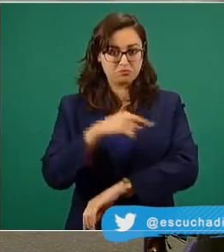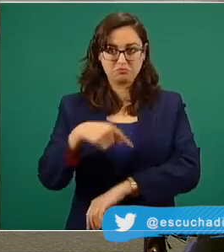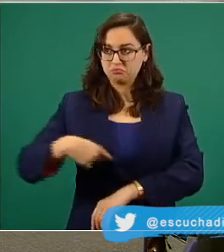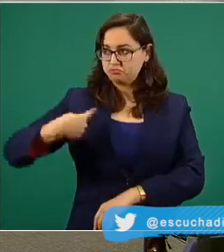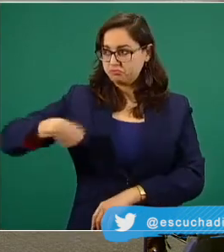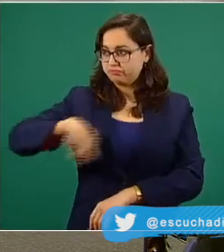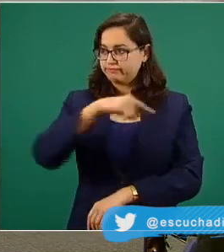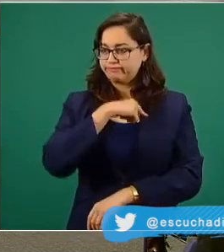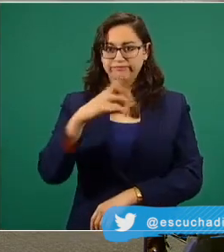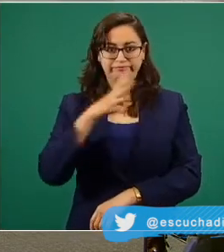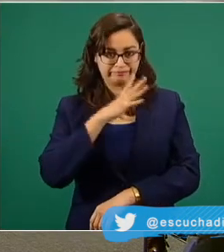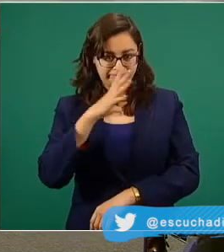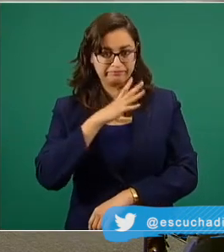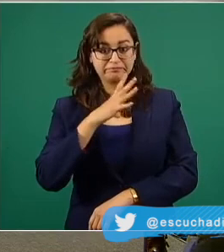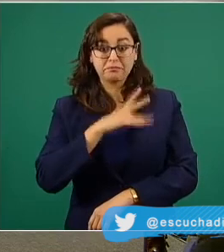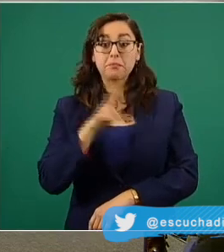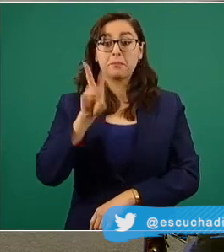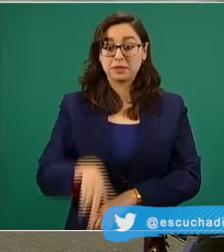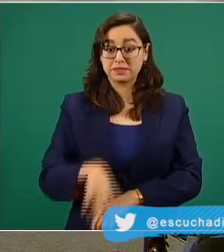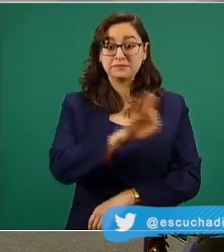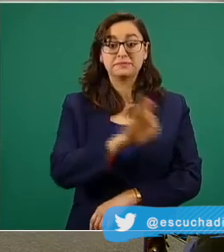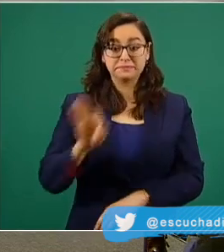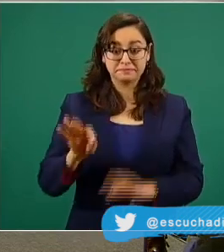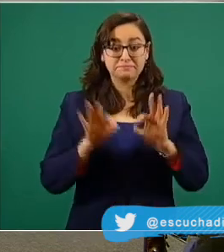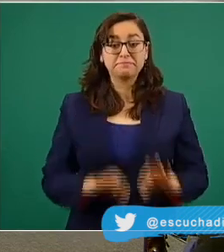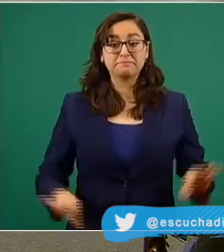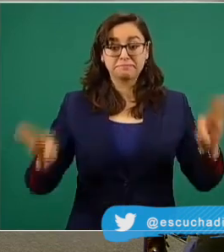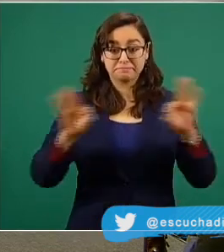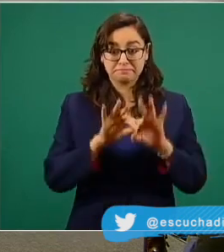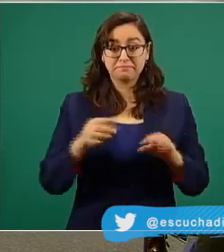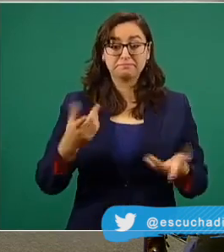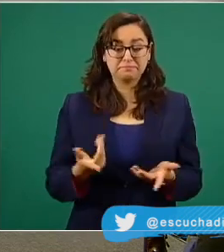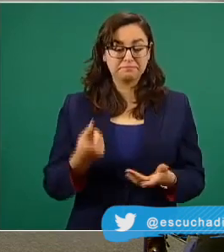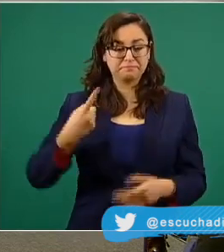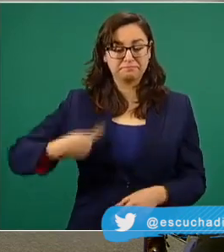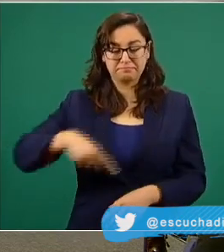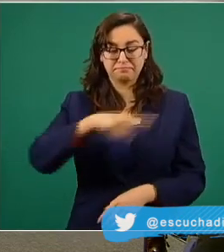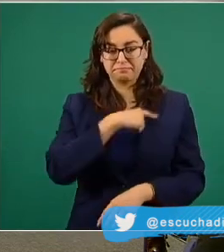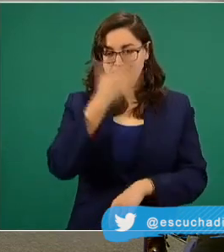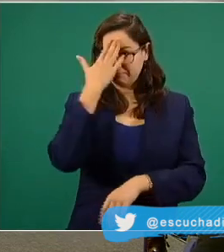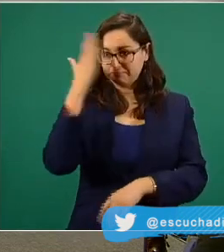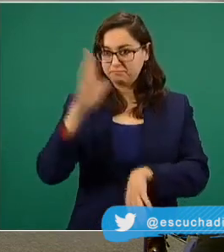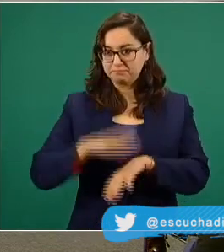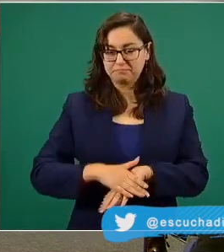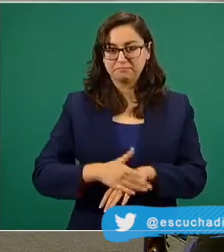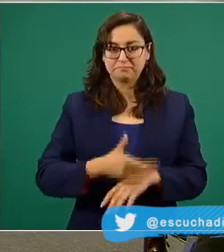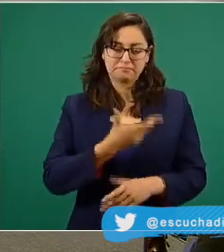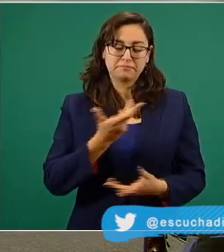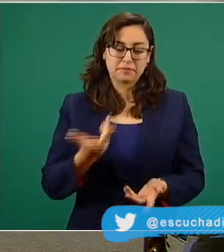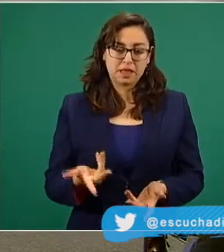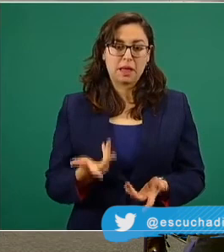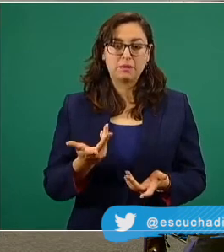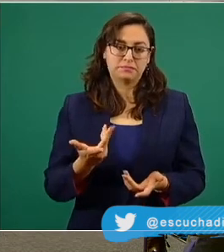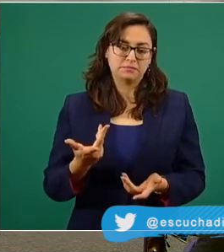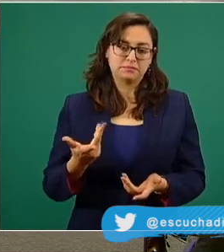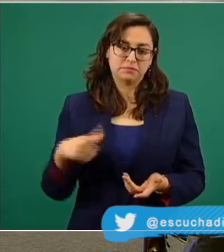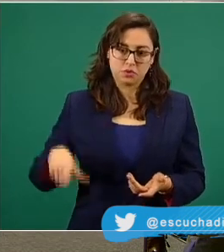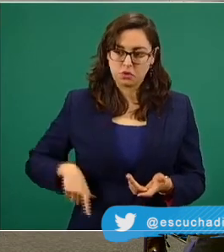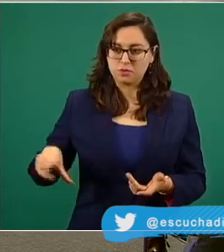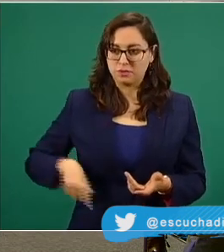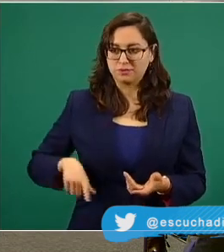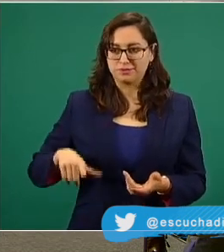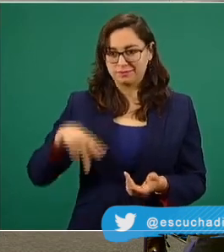fecha muy importante para quienes formamos parte del gobierno de México, al igual que para las y los